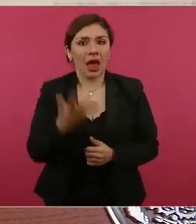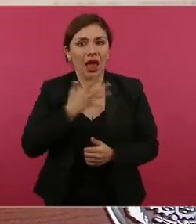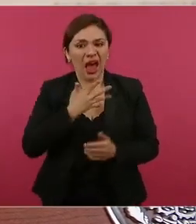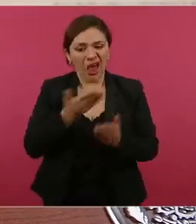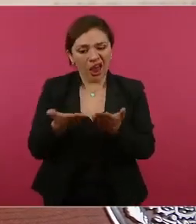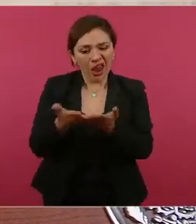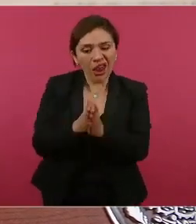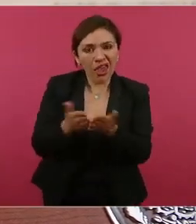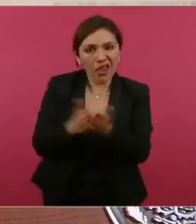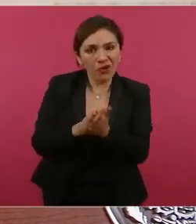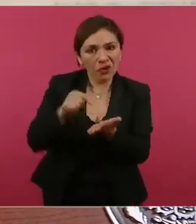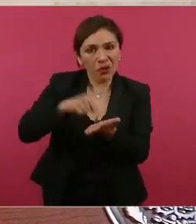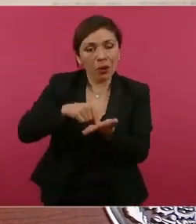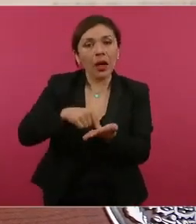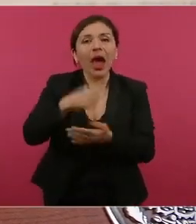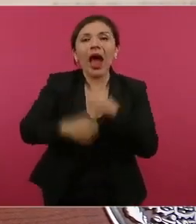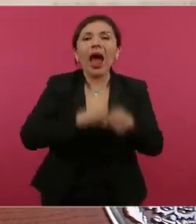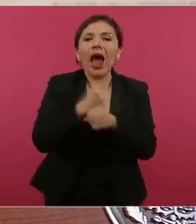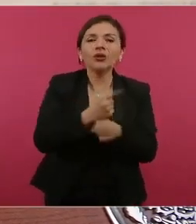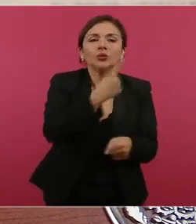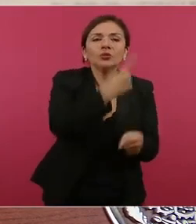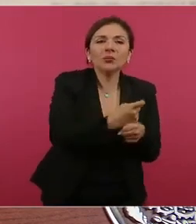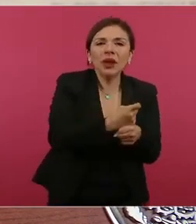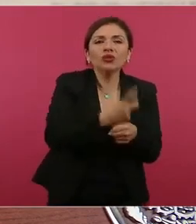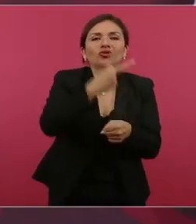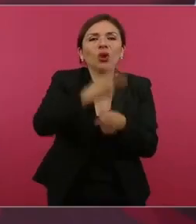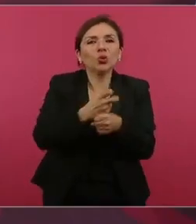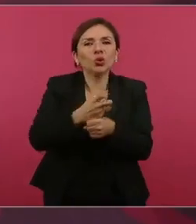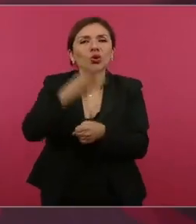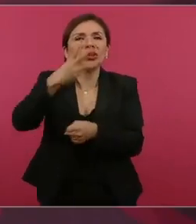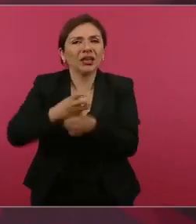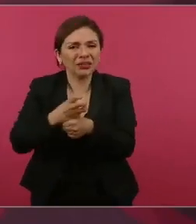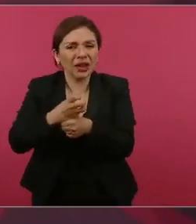del primer grado, segundo grado, tercer grado.